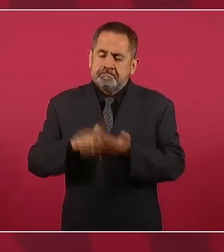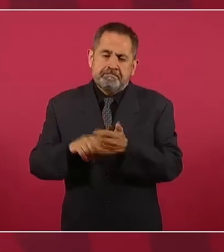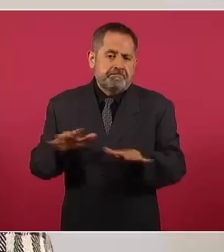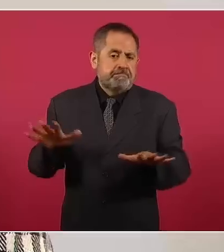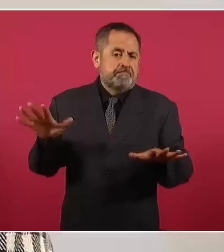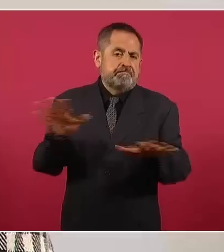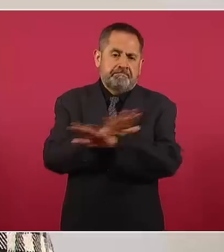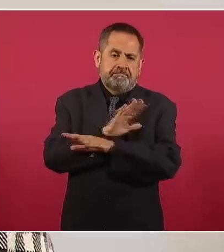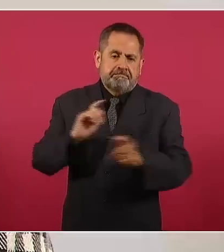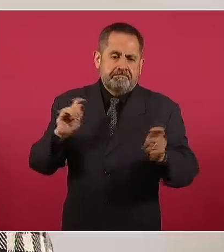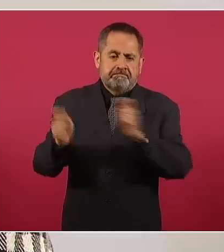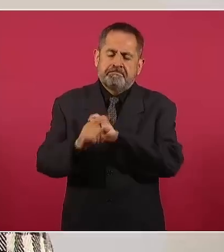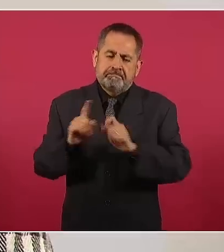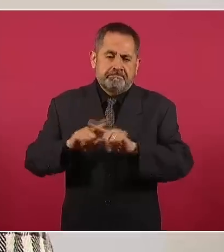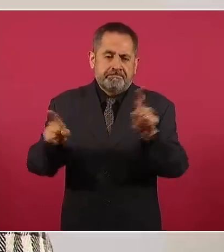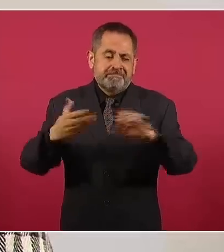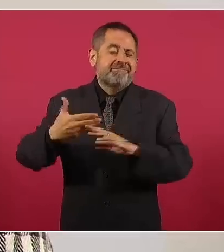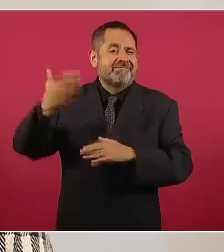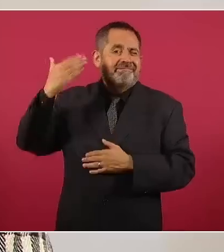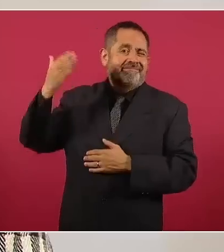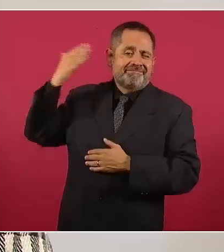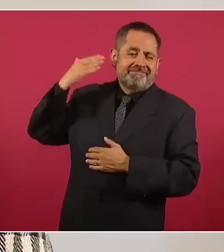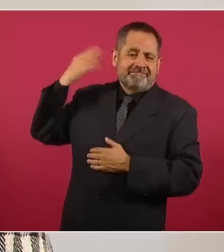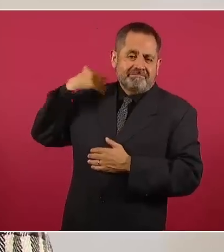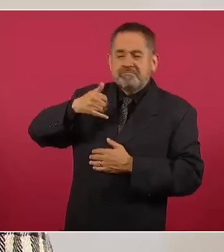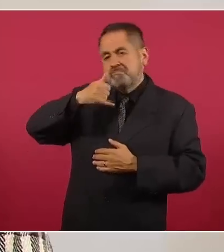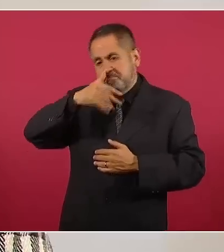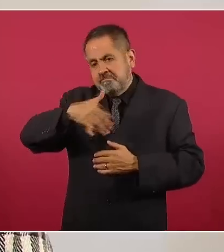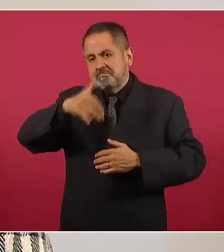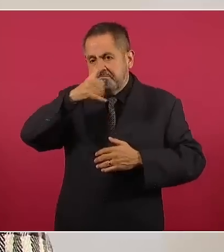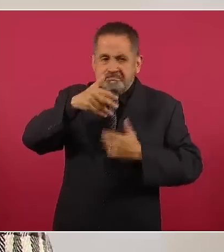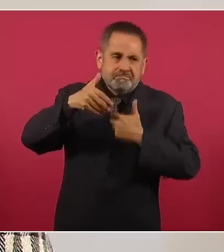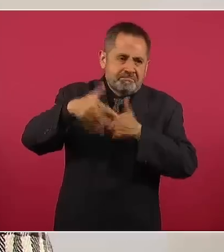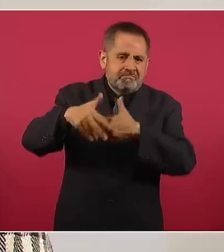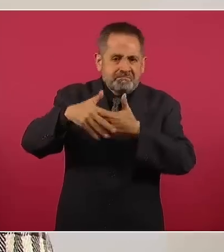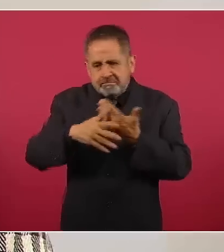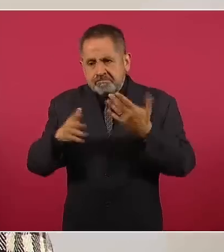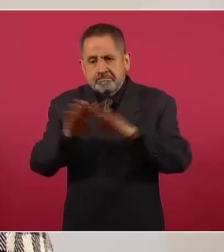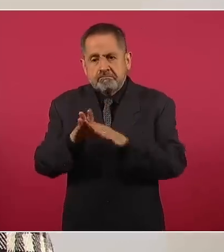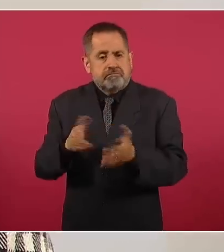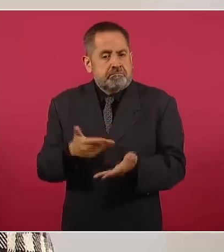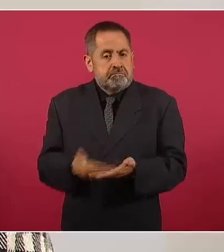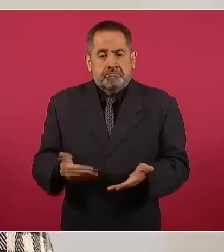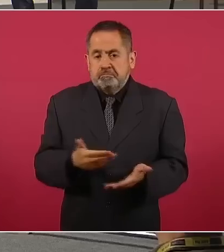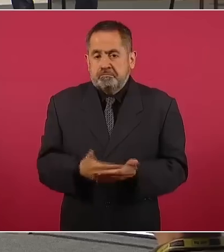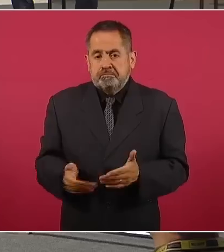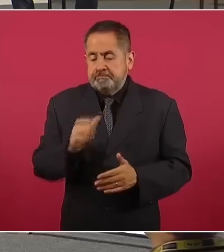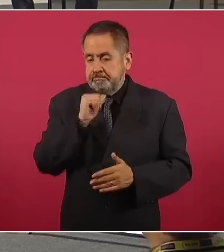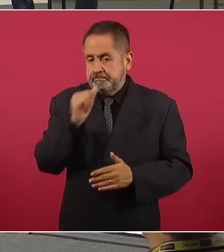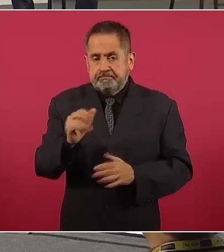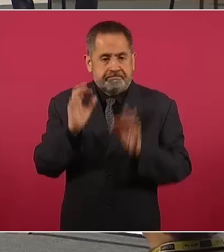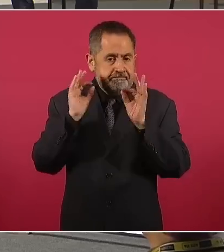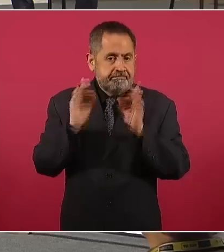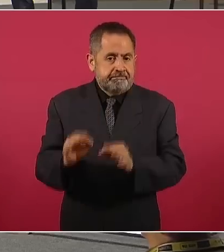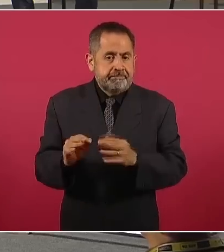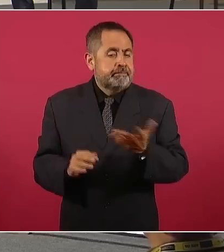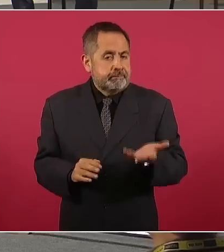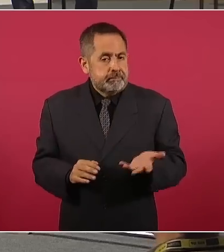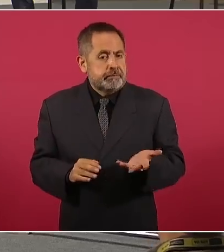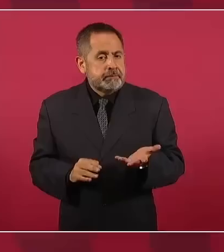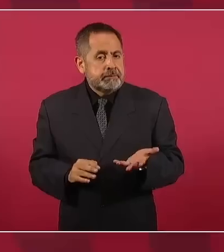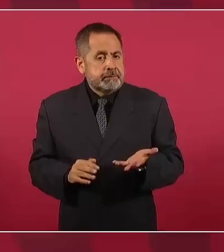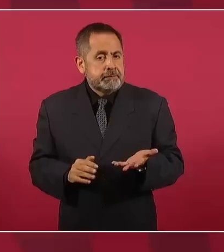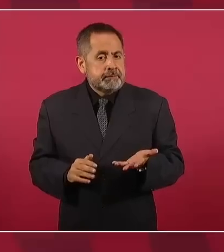de lo que pasaba en los anteriores gobiernos y la